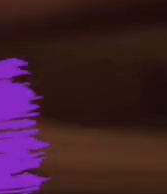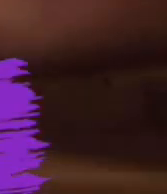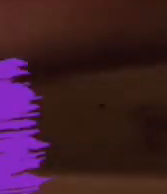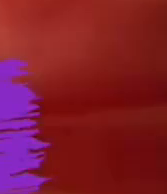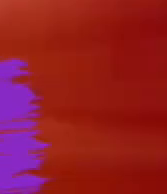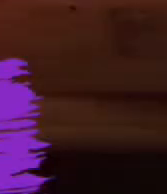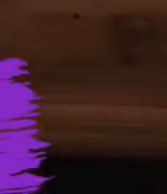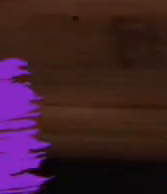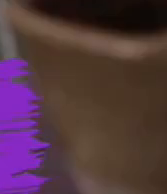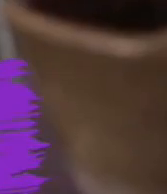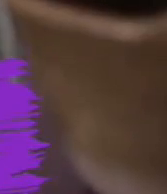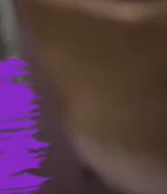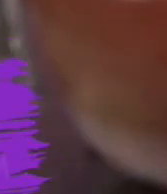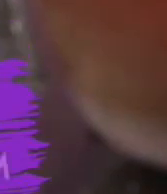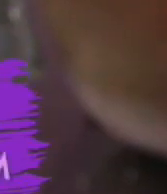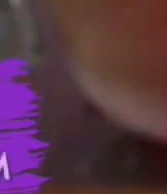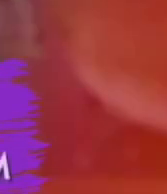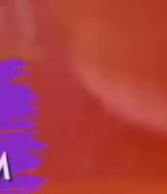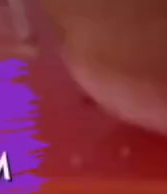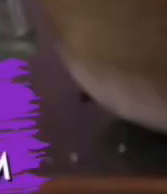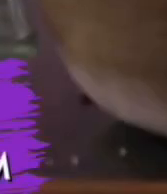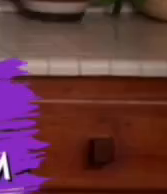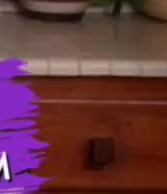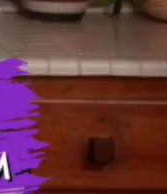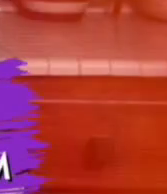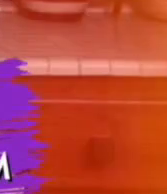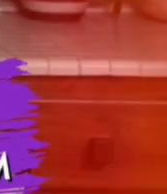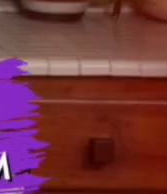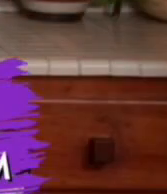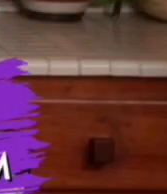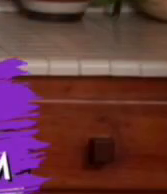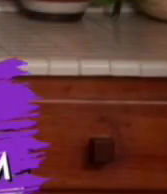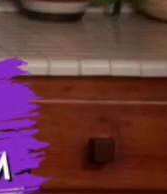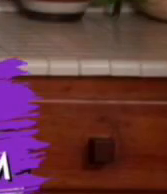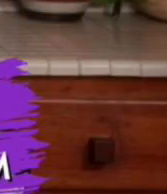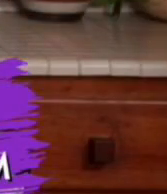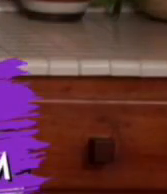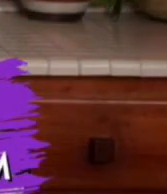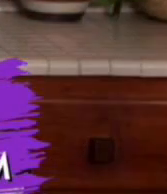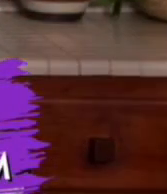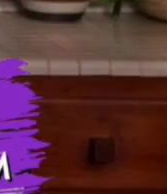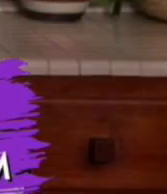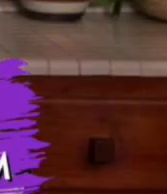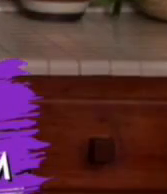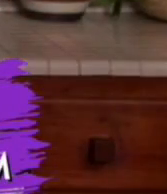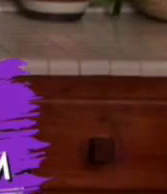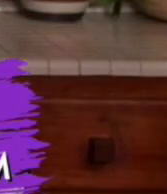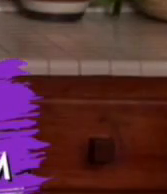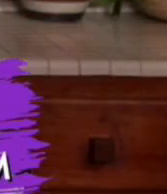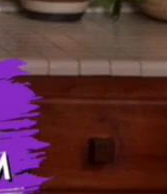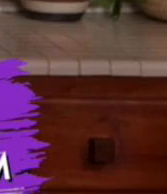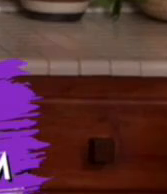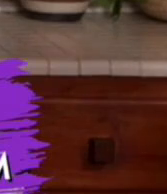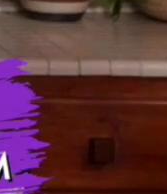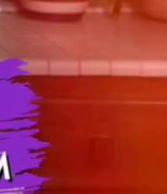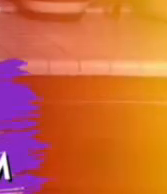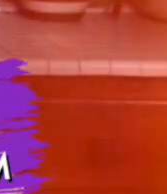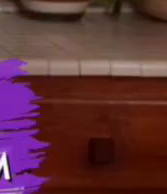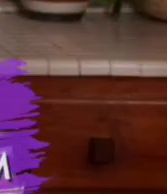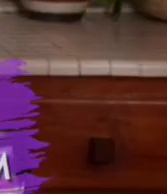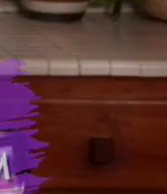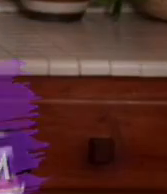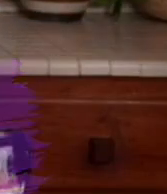Unas gotitas De limón Dolores canta Con sabor a México Domingo Dos de la tarde ¿Gustan?